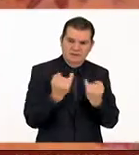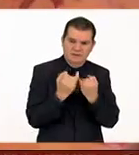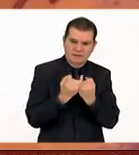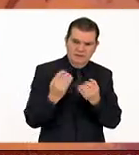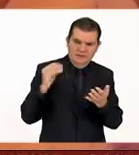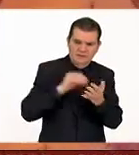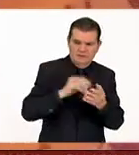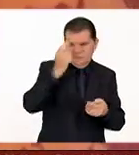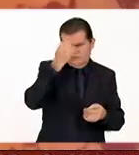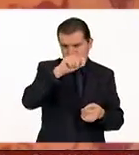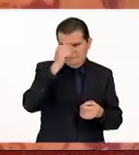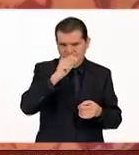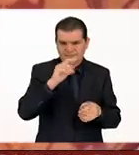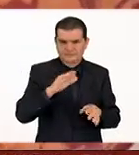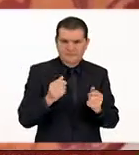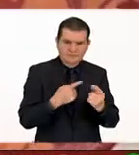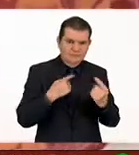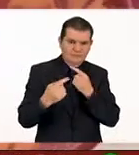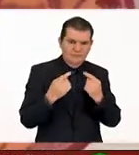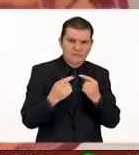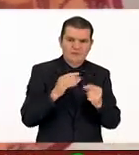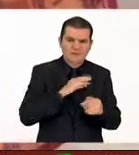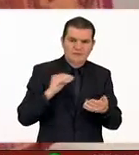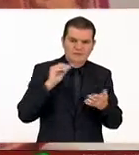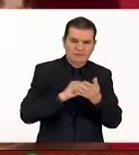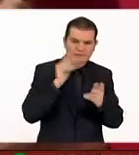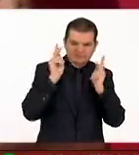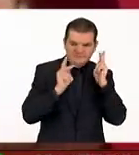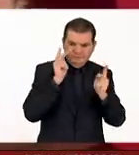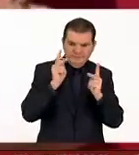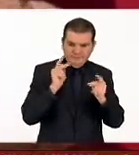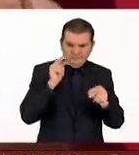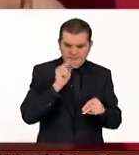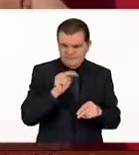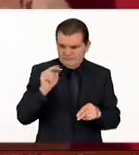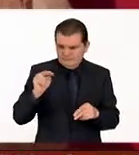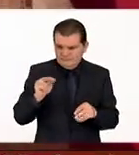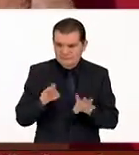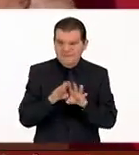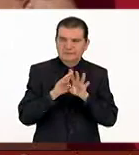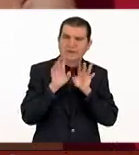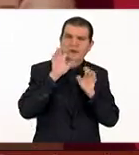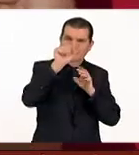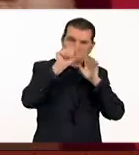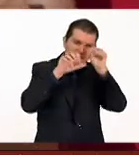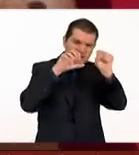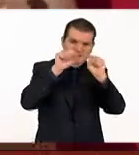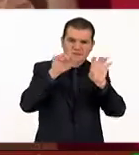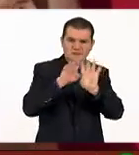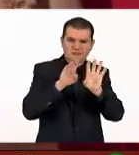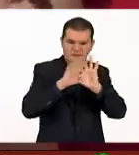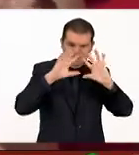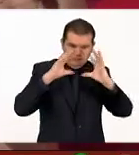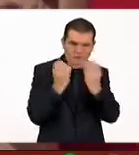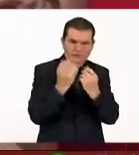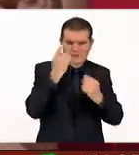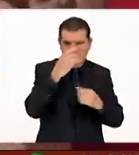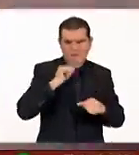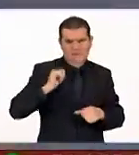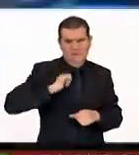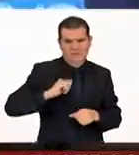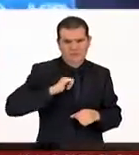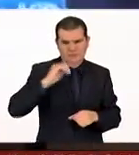componente tecnológico e interactivo que permite a los visitantes involucrarse con los conceptos de la compleja cosmovisión de la cultura